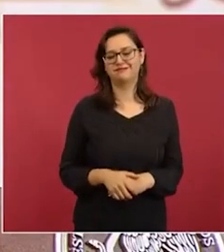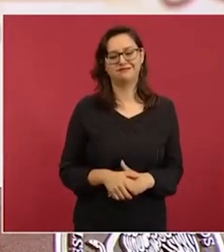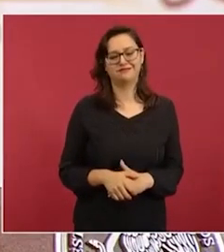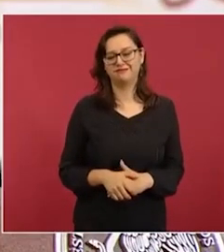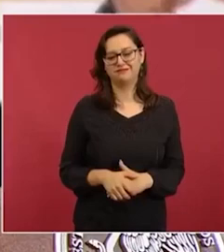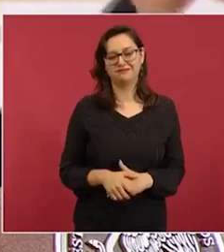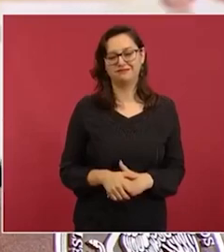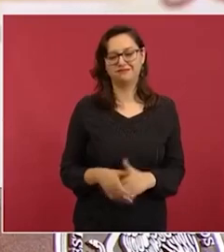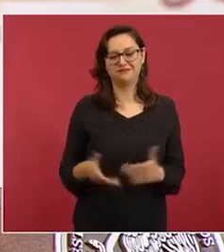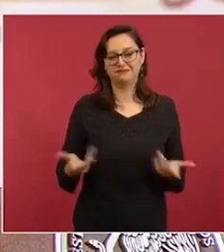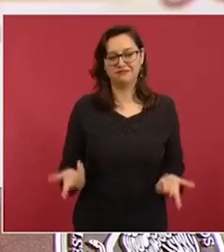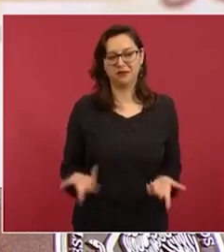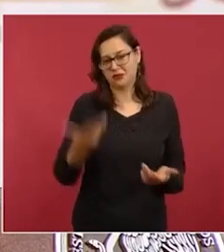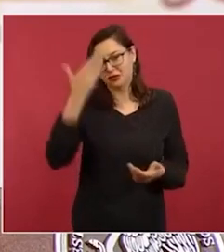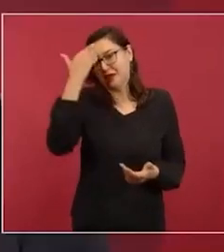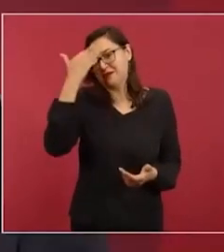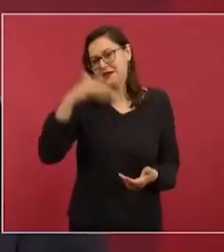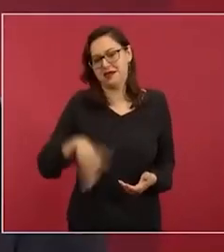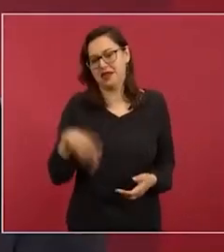En esas condiciones.